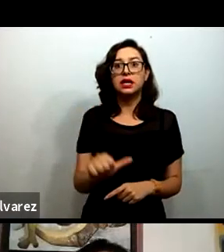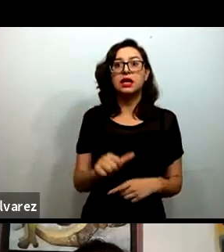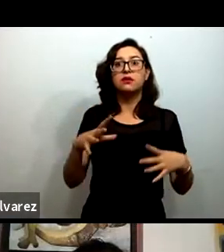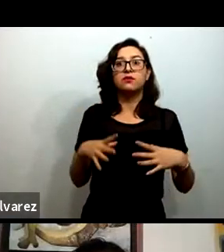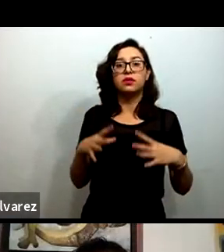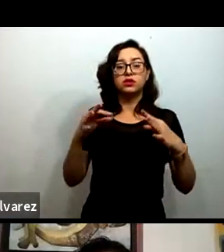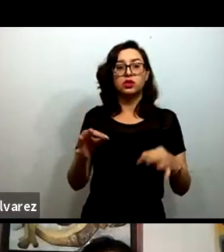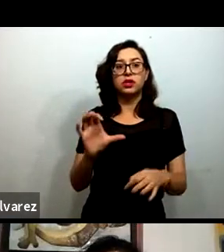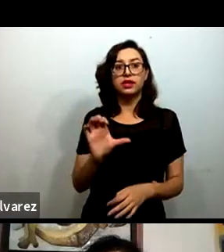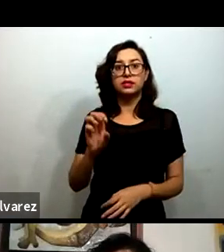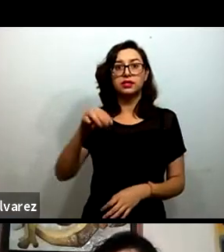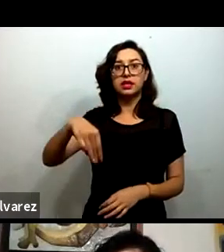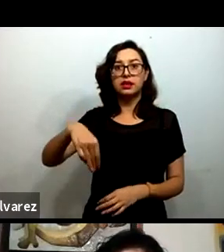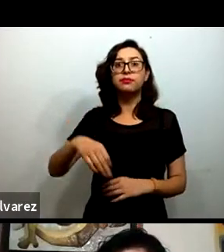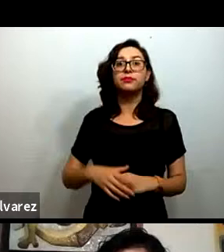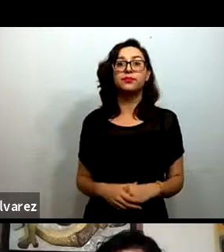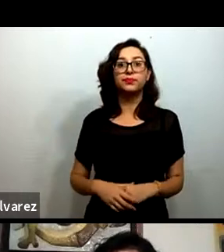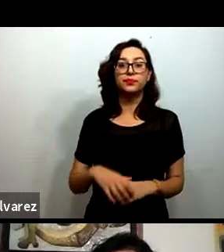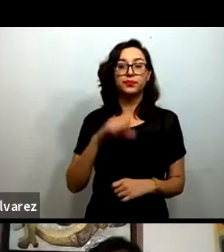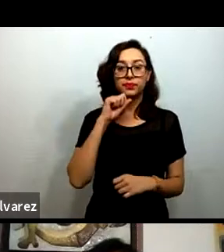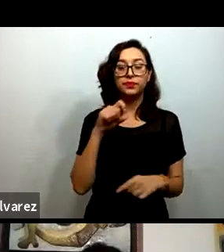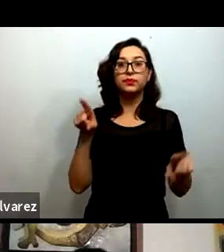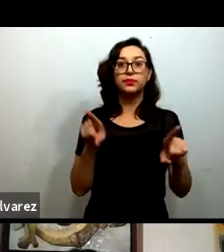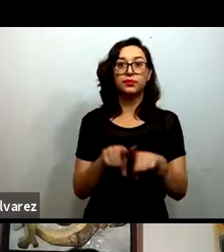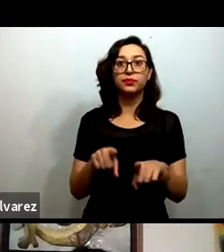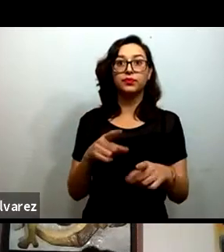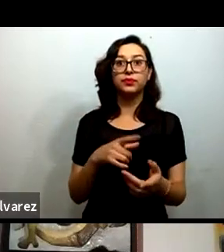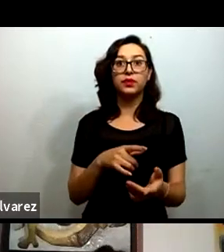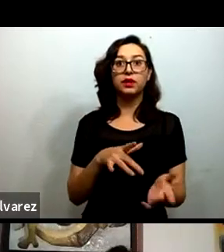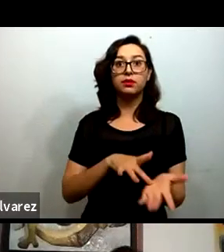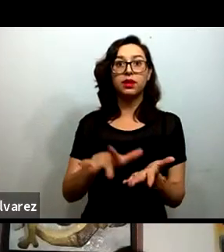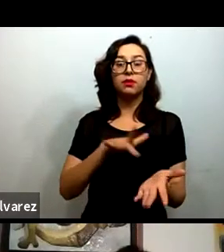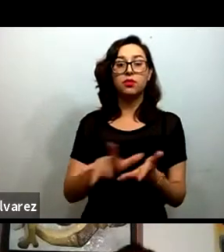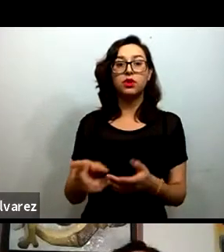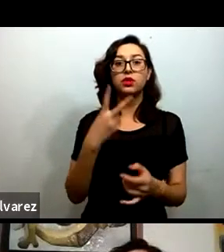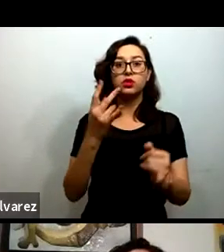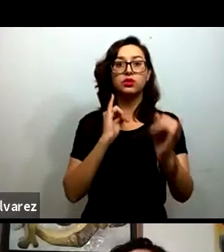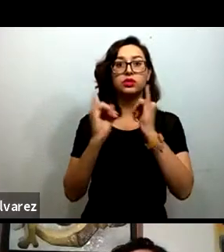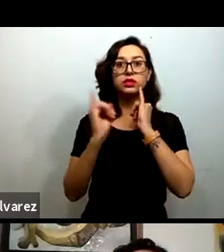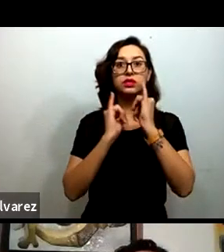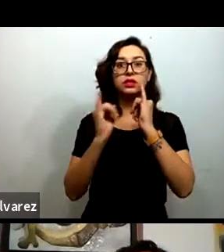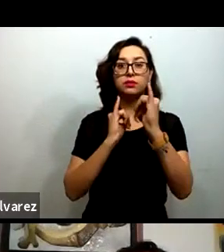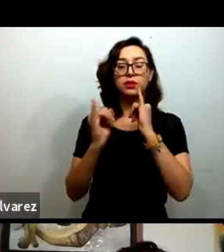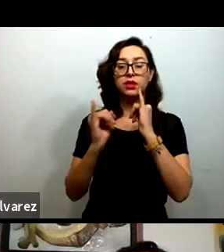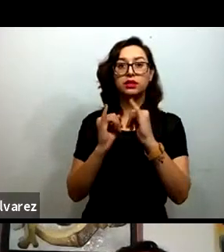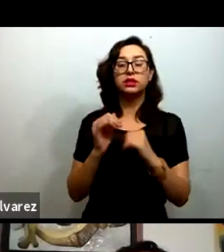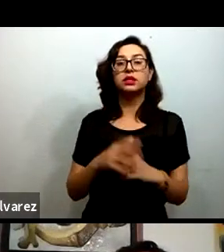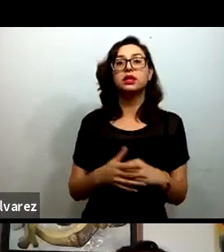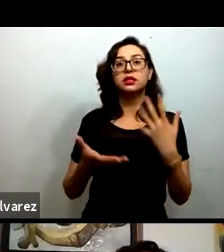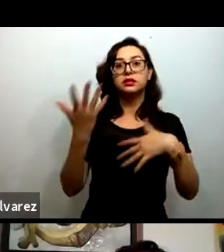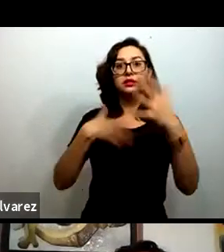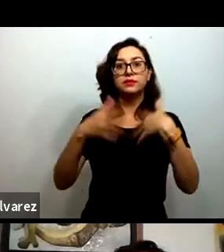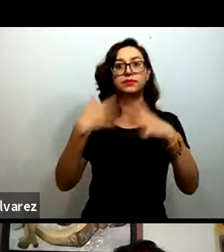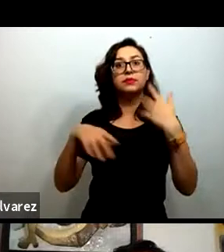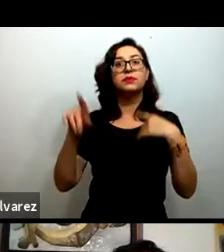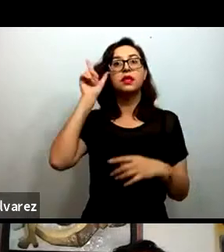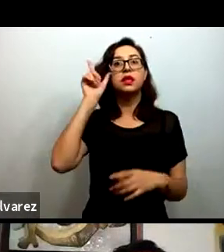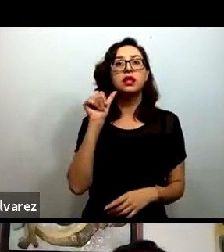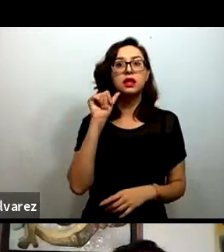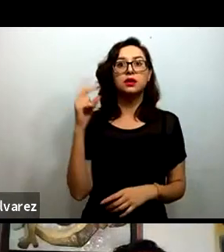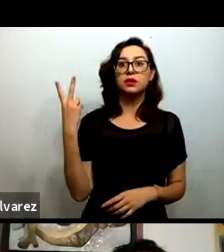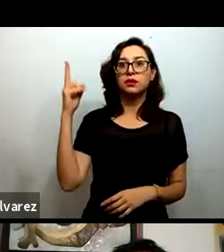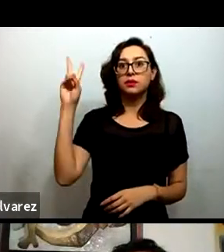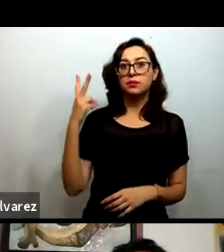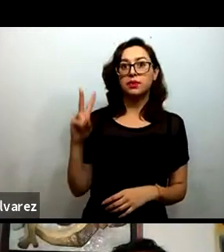También nos van a apoyar dos intérpretes de EFENIA, Laura y Vanessa, a quienes le agradecemos mucho